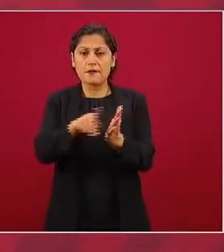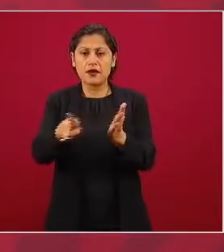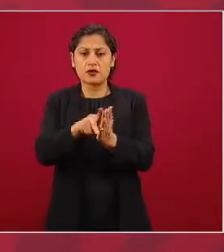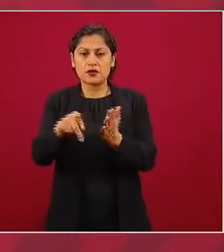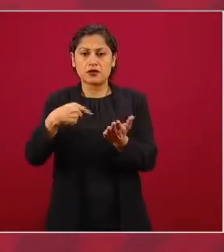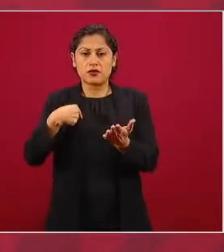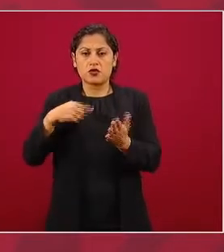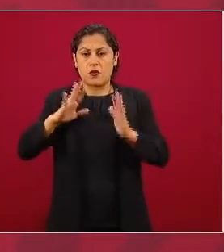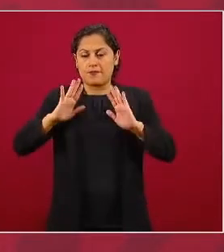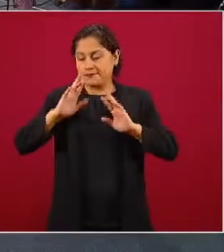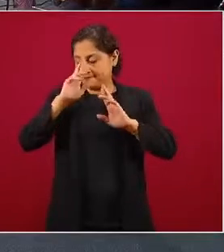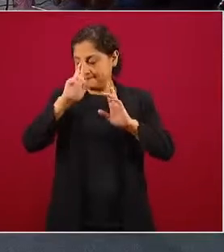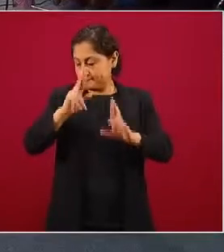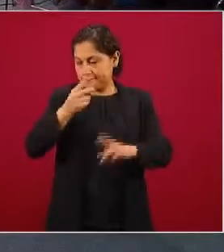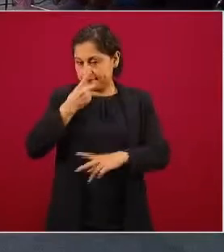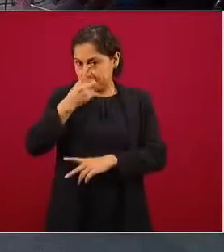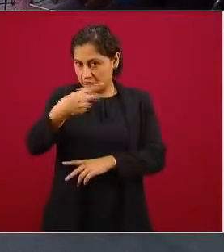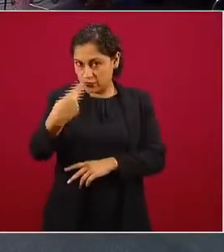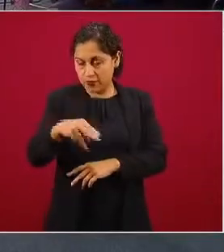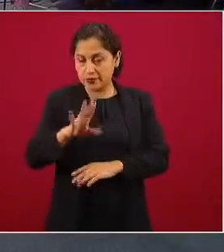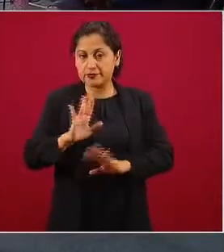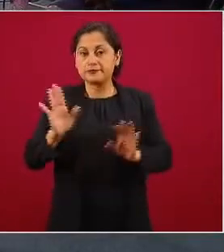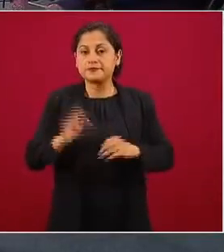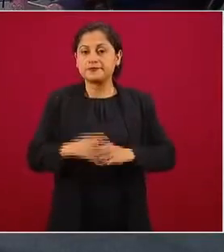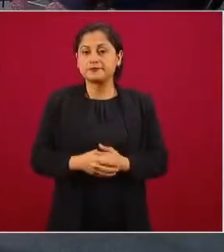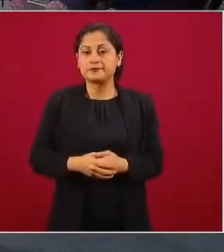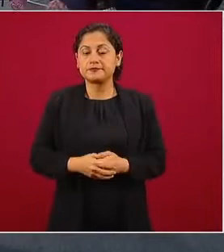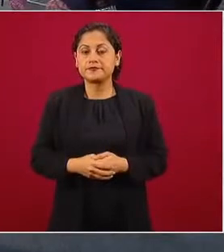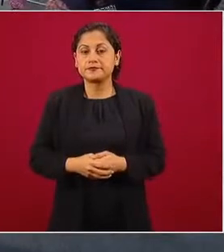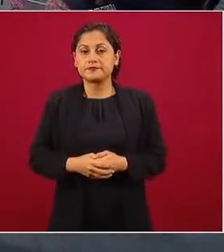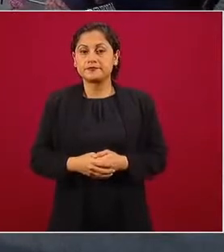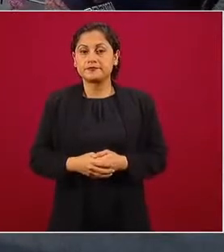voy a mencionarlo, que